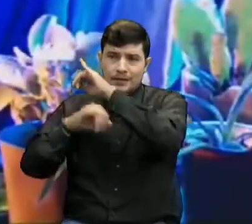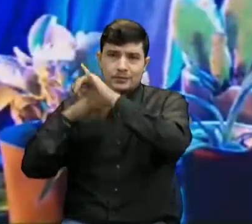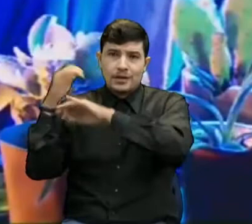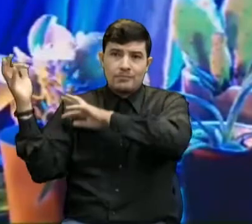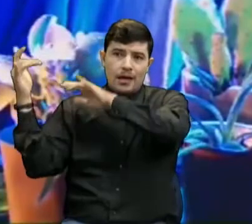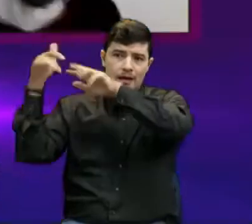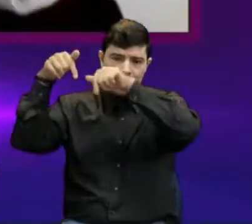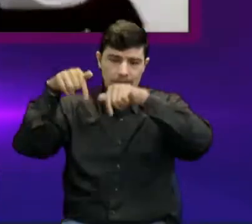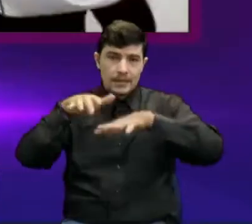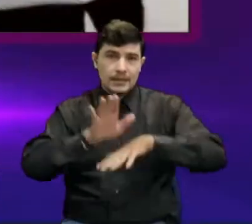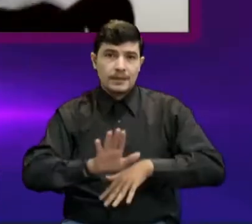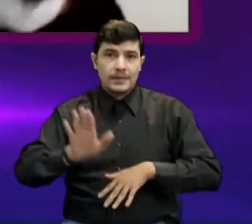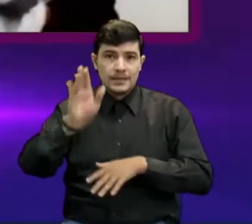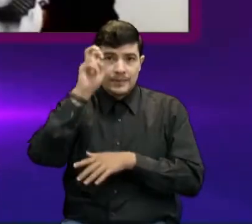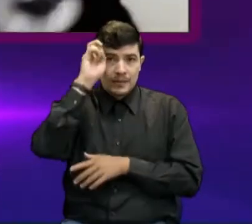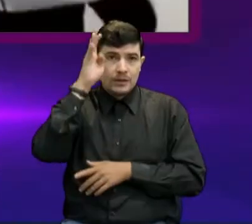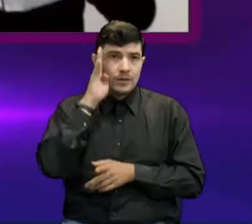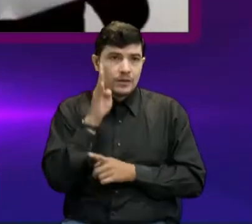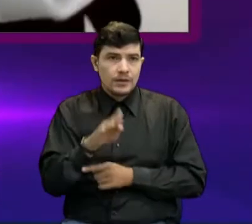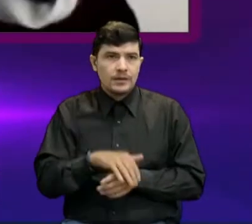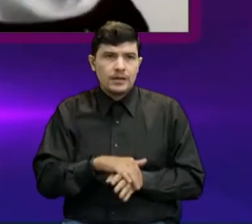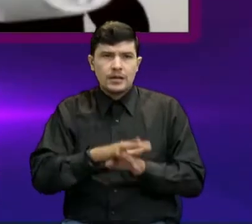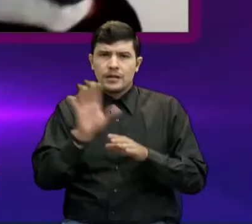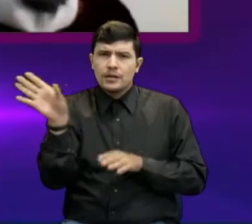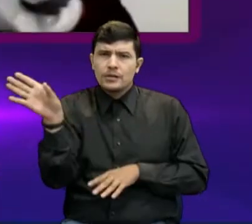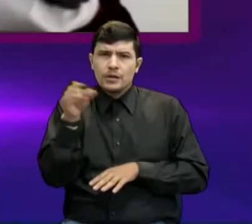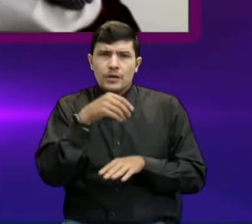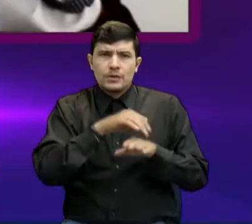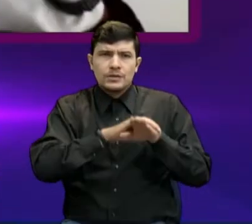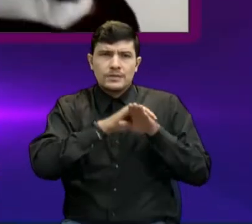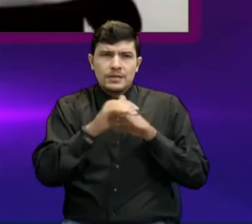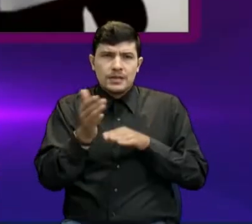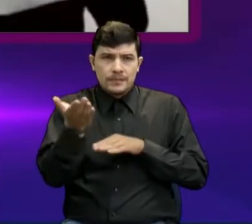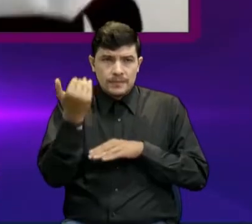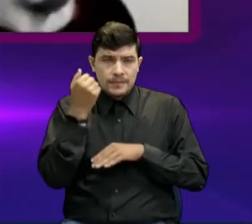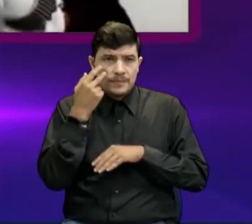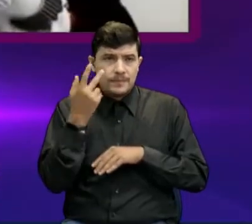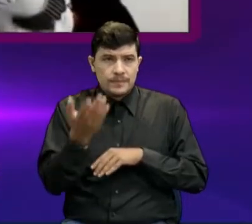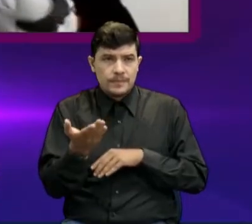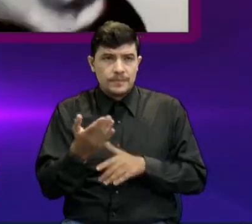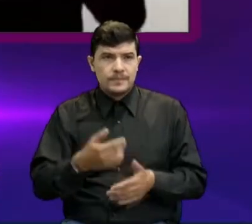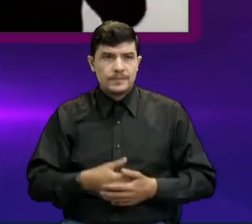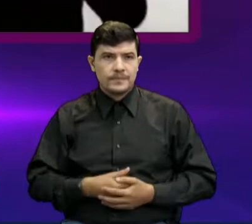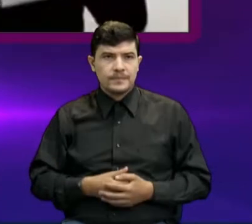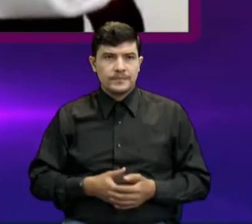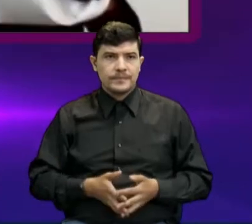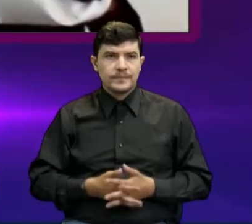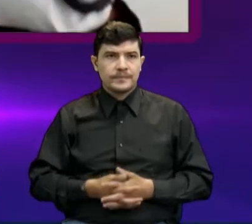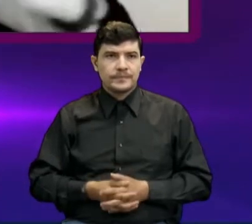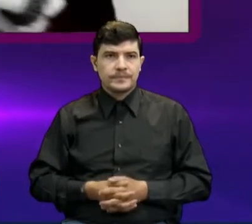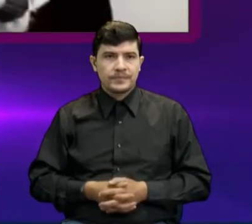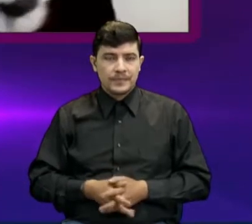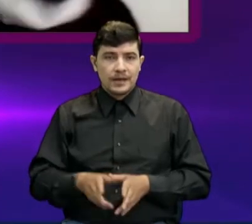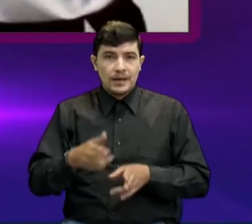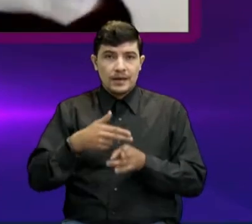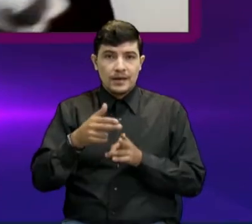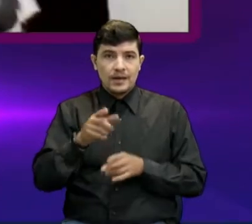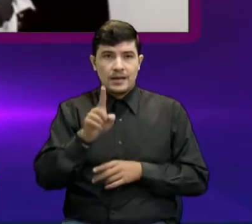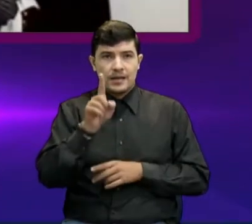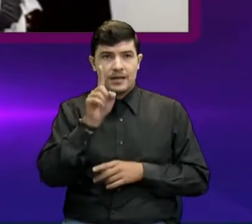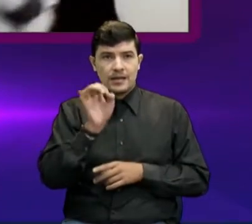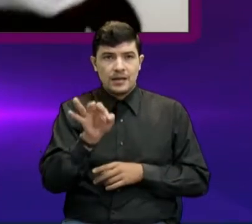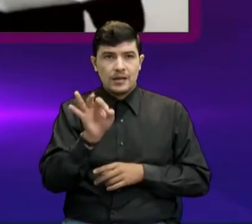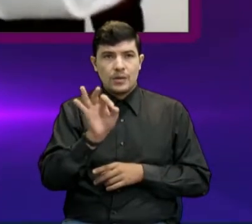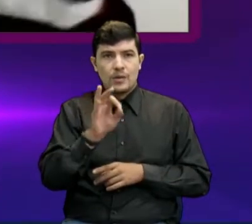en Norte de Santander. Así que todos los invitados no se lo pueden perder, no se lo pueden perder. Desde el 3 al